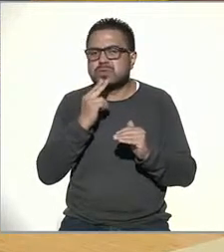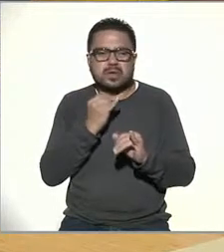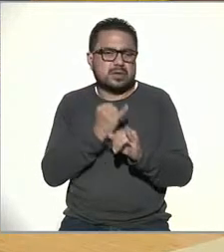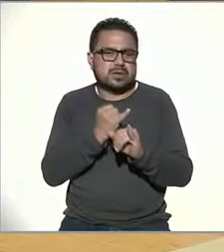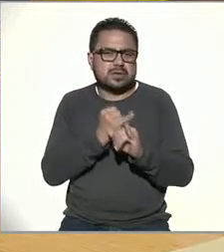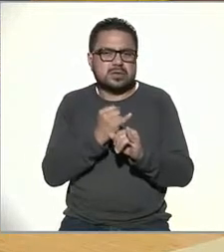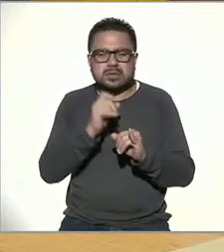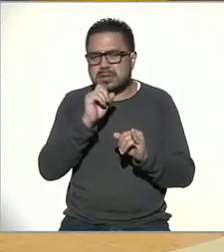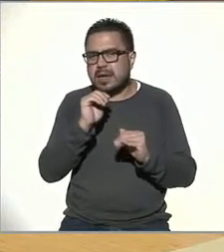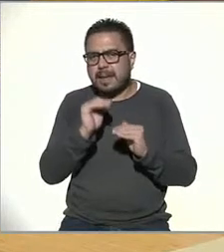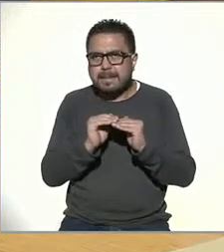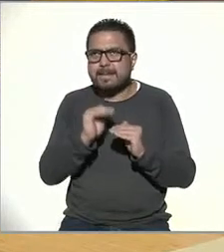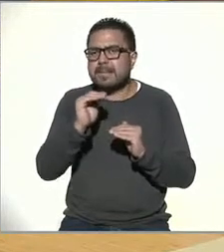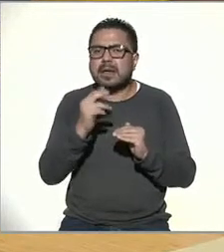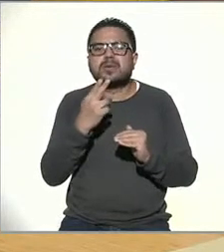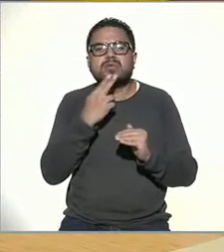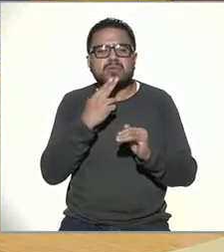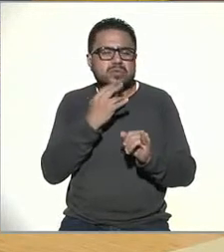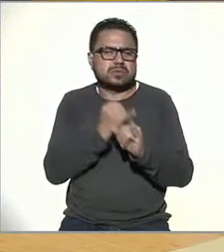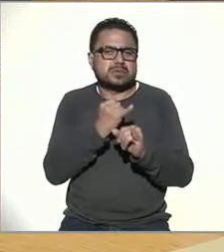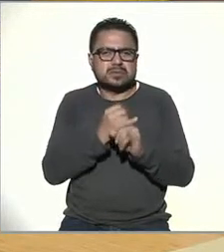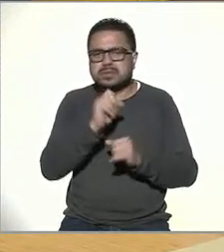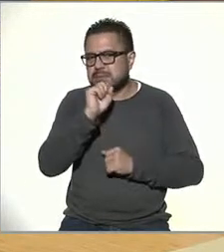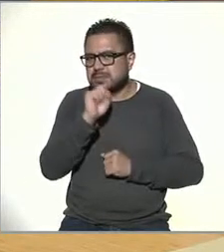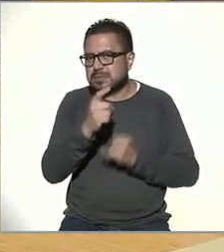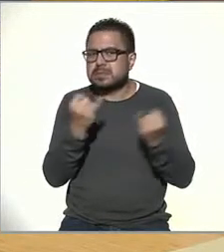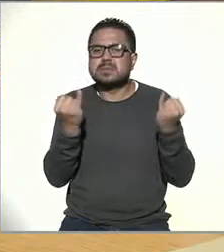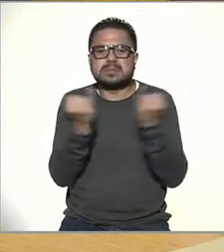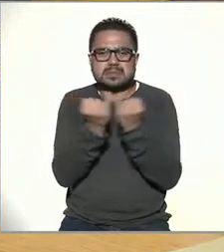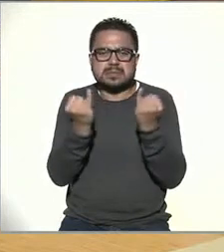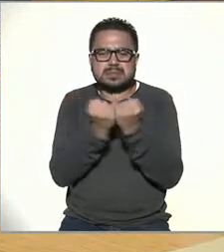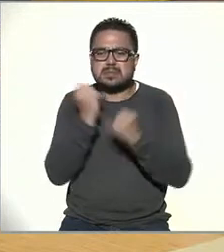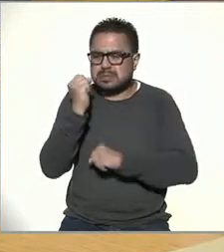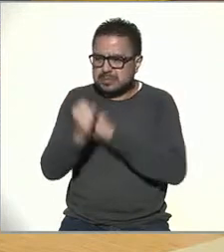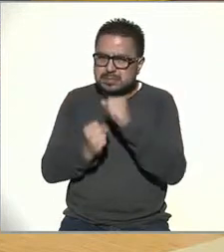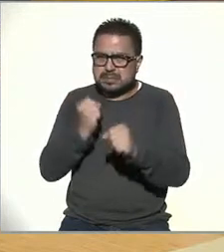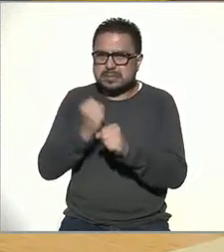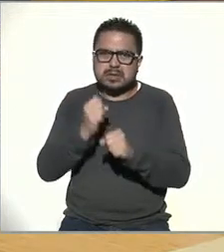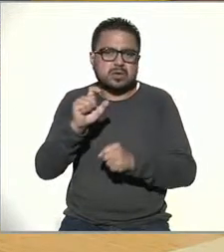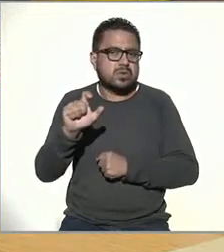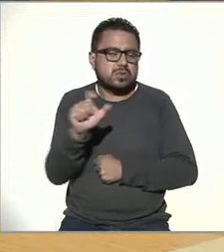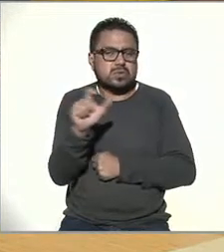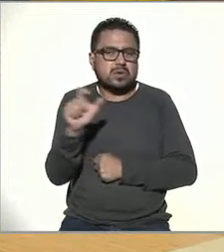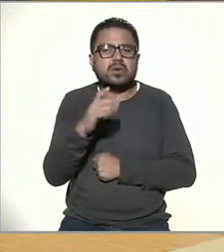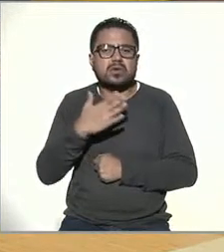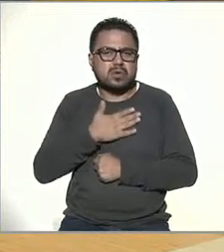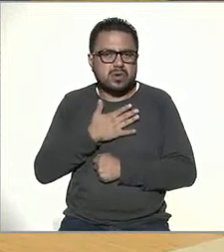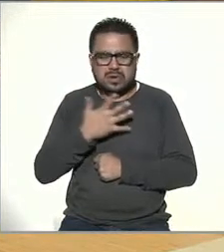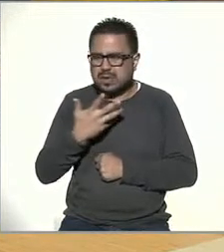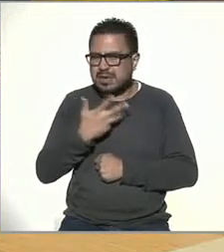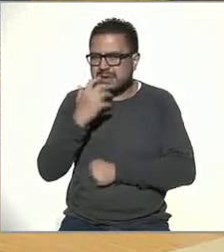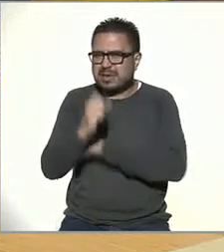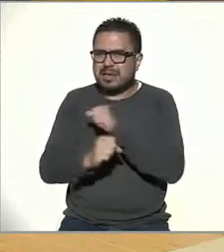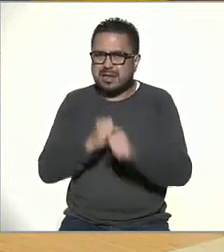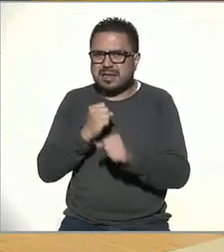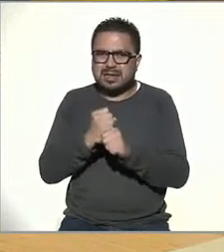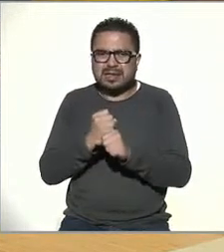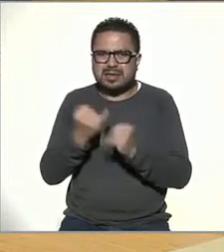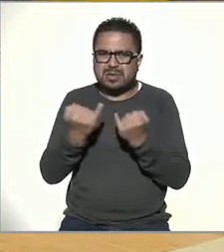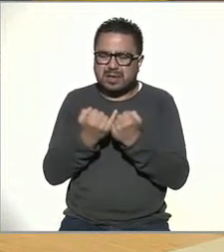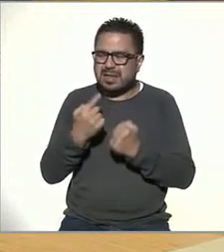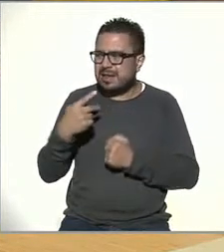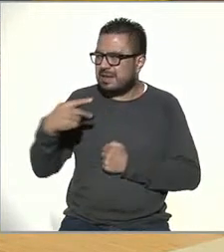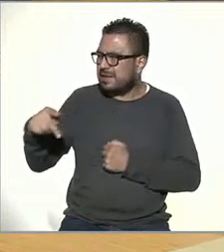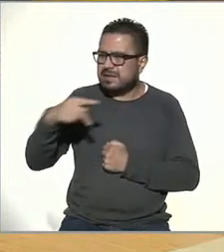Internet. Hay más usuarios de Internet. Obviamente, también la edad, porque bueno, cuando yo tenía la edad de aquí de los señores,